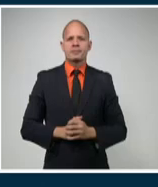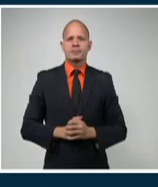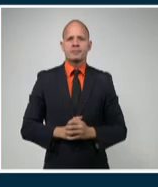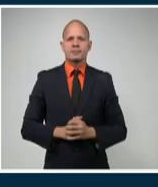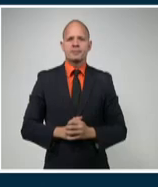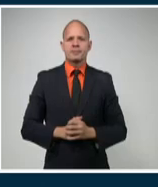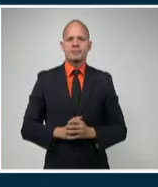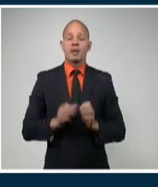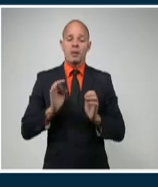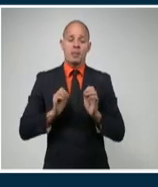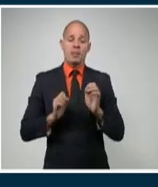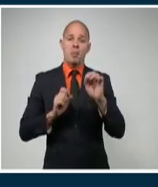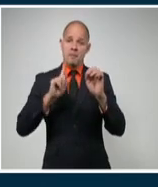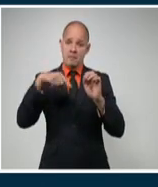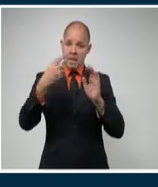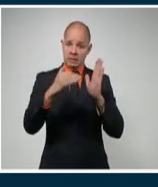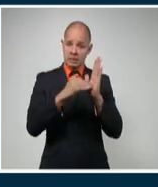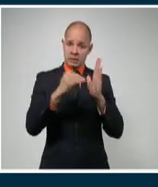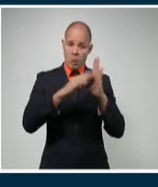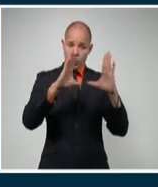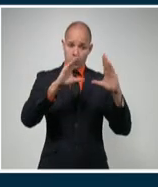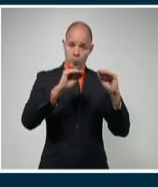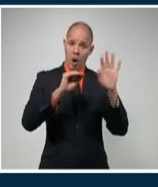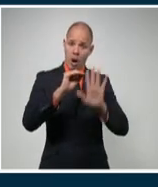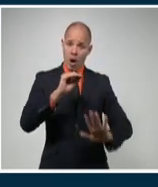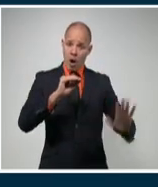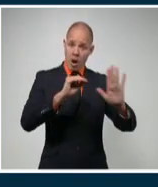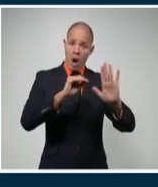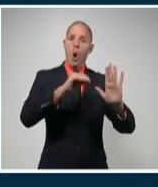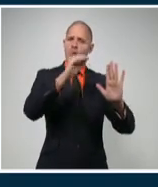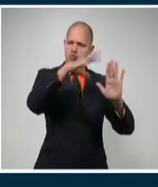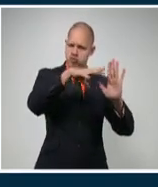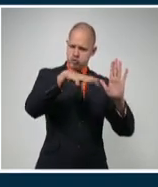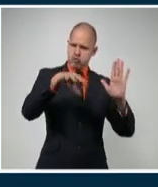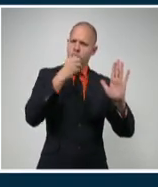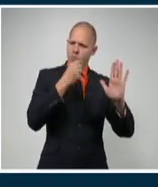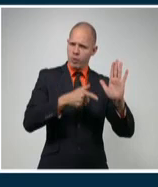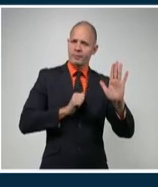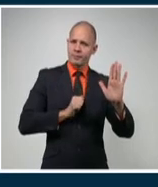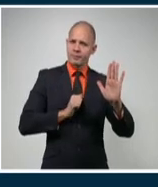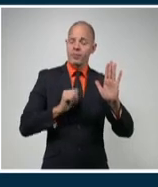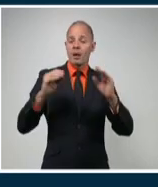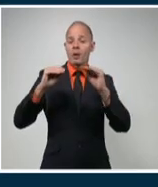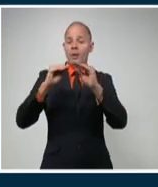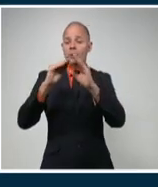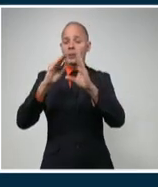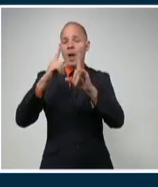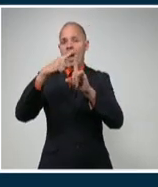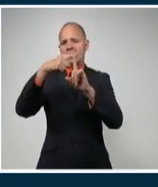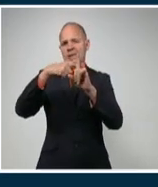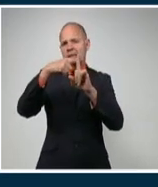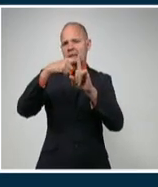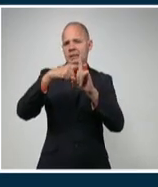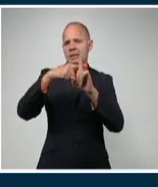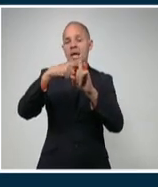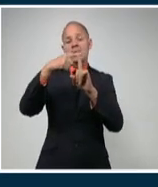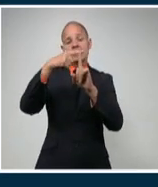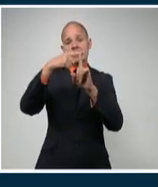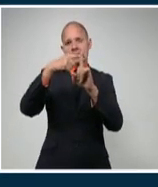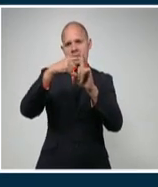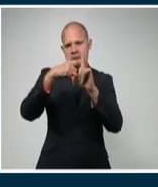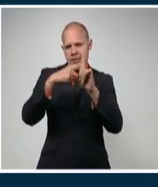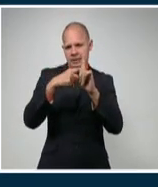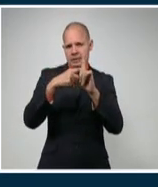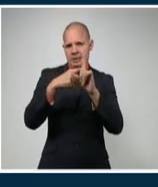durante la tarde y la noche en el oriente del territorio. Y la madrugada será ligeramente fría hacia zonas del interior con valores de